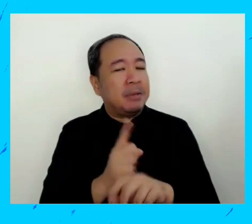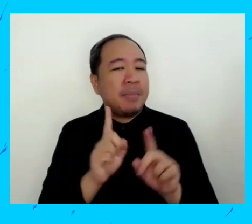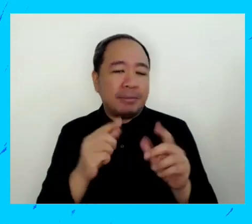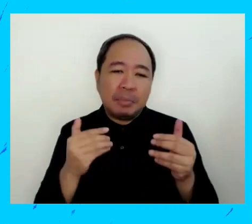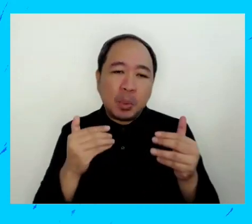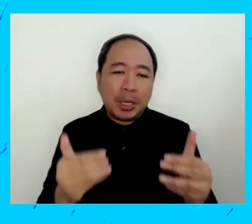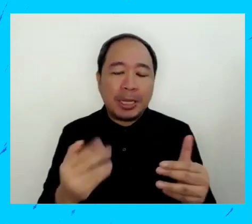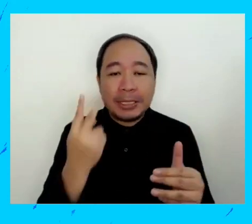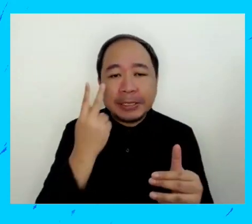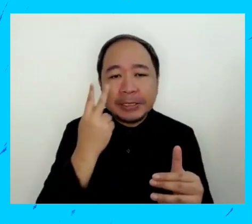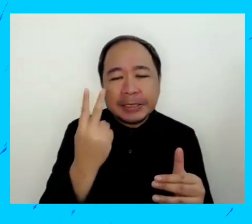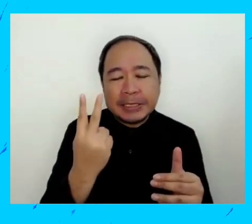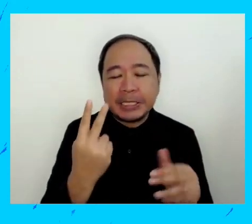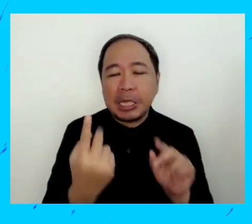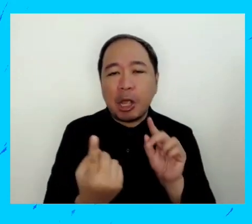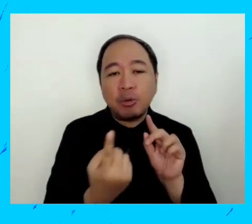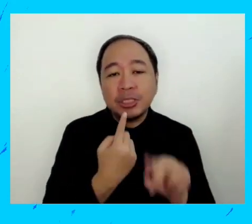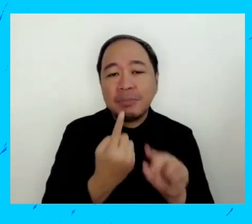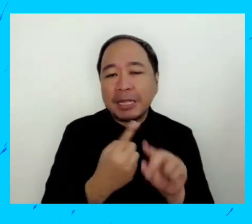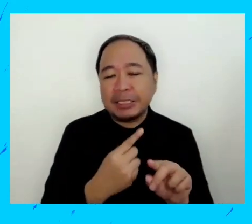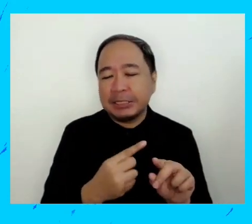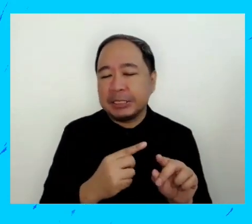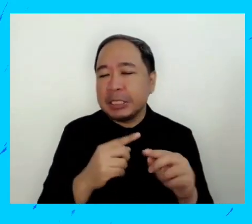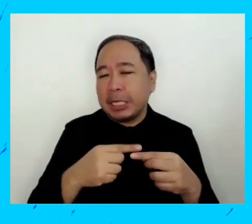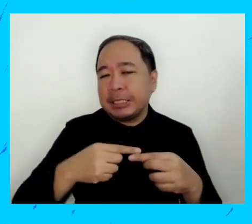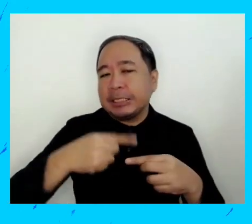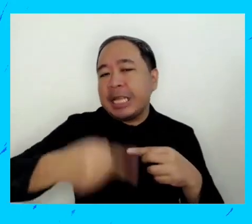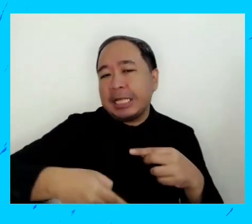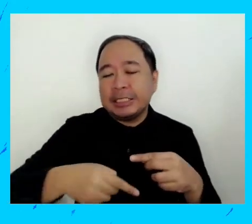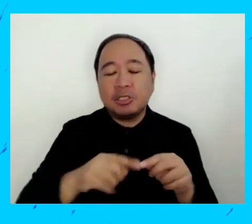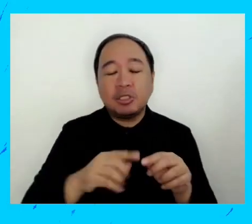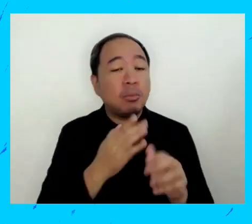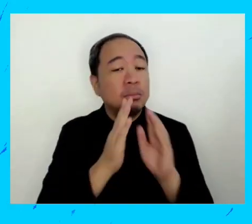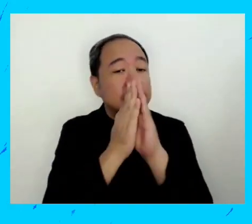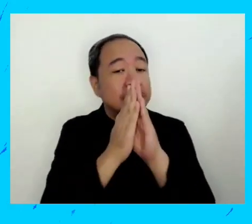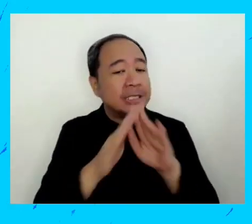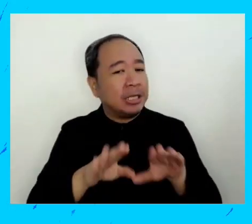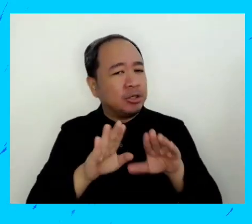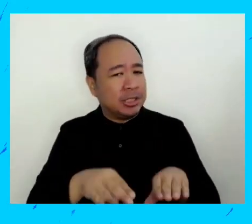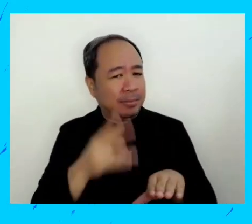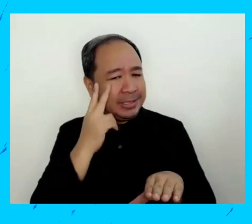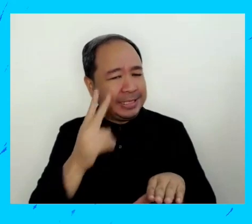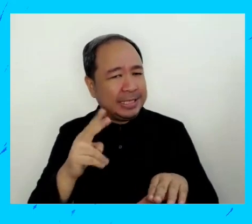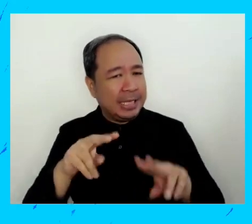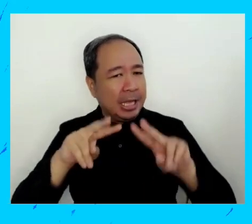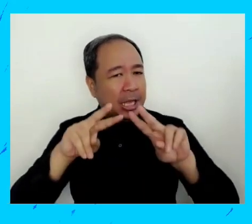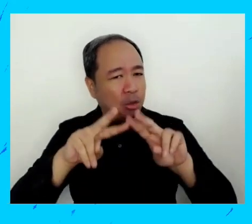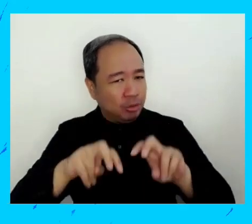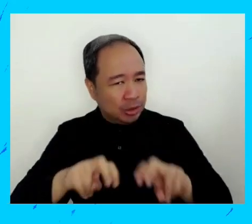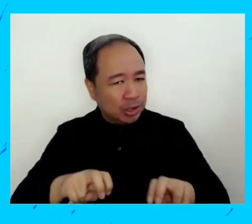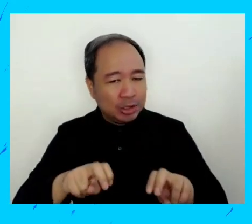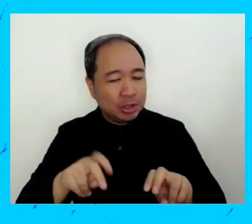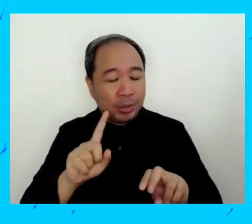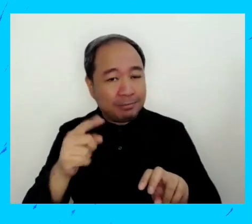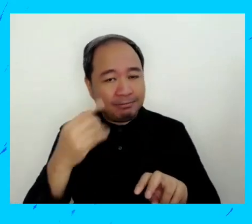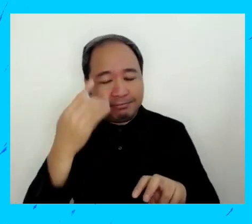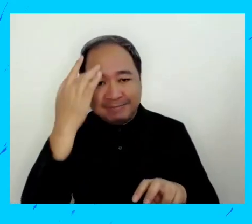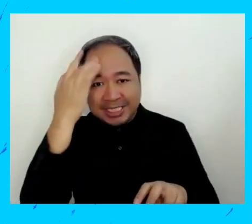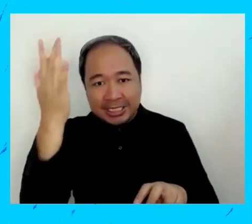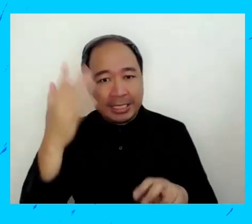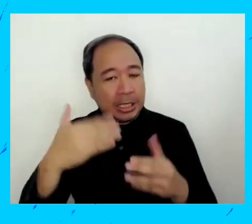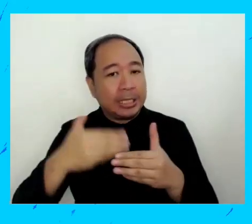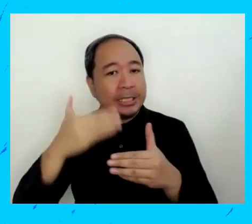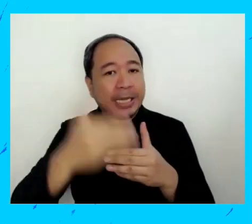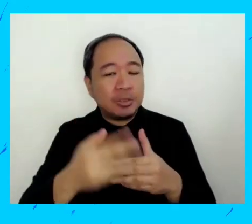vamos después veremos las respuestas vamos así que sigan con